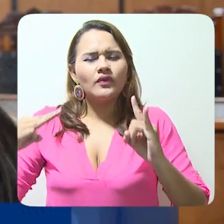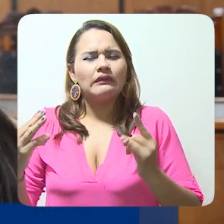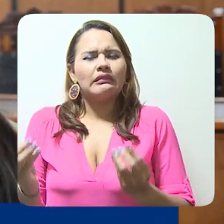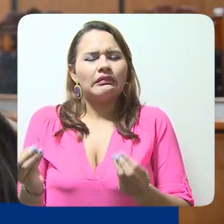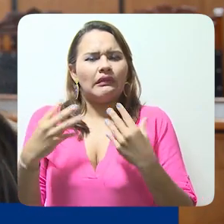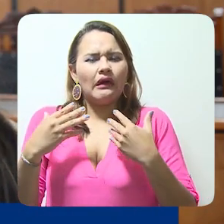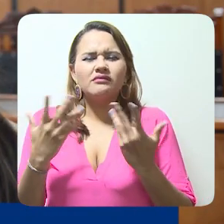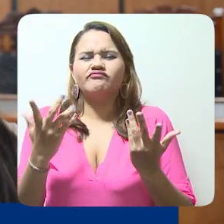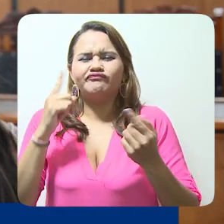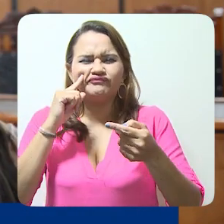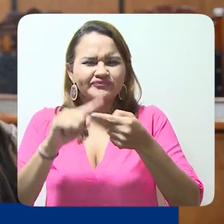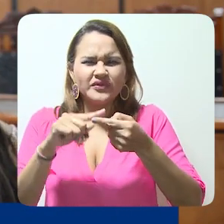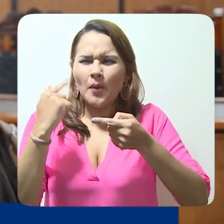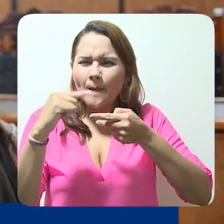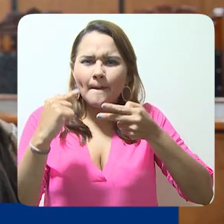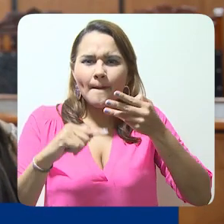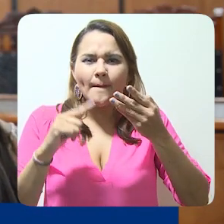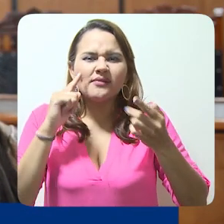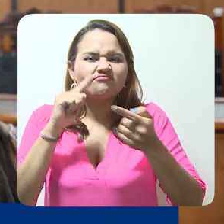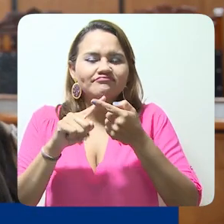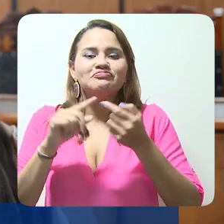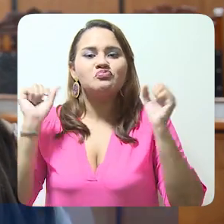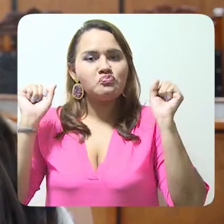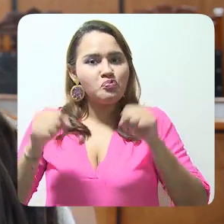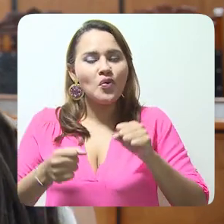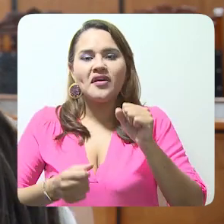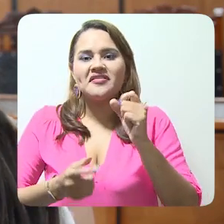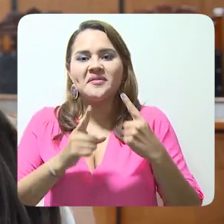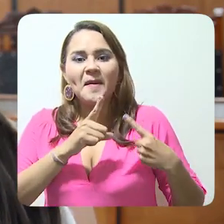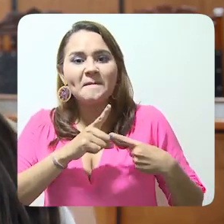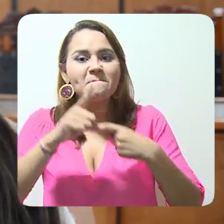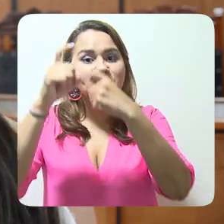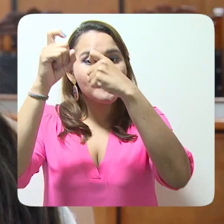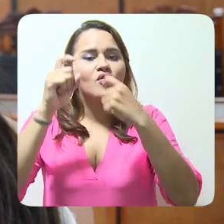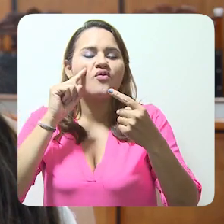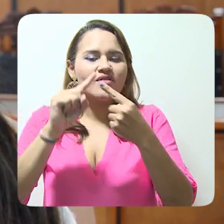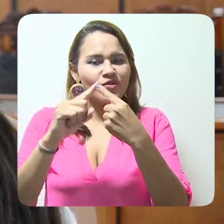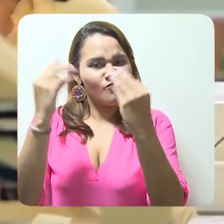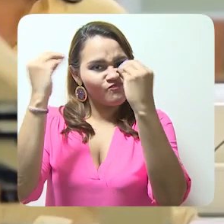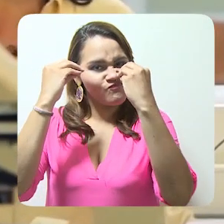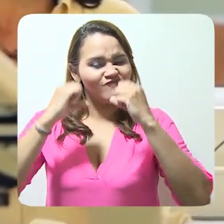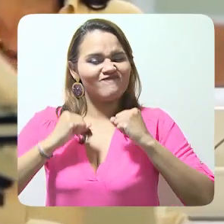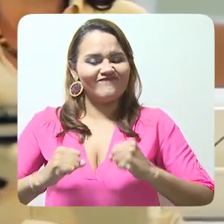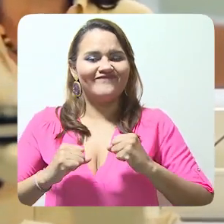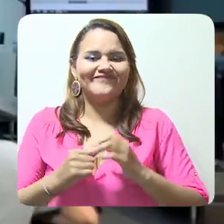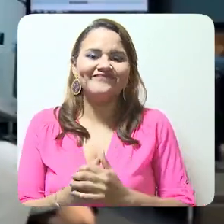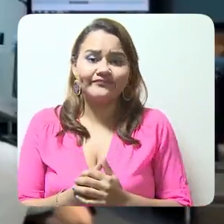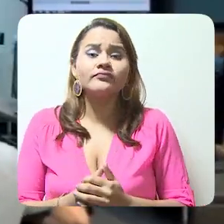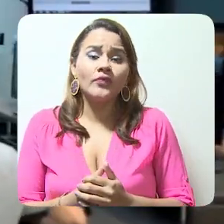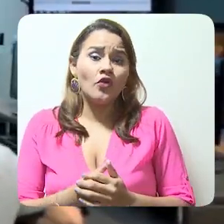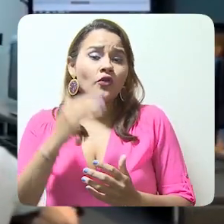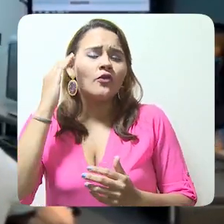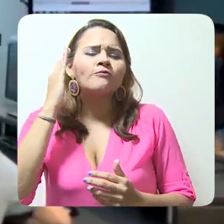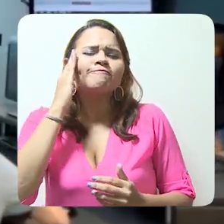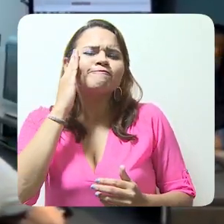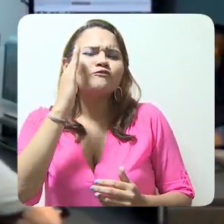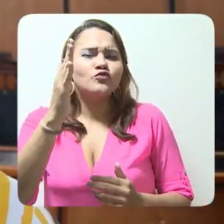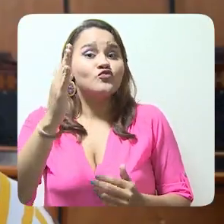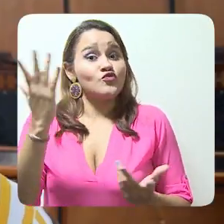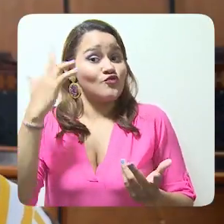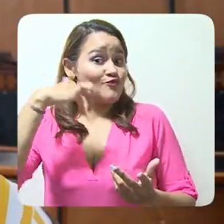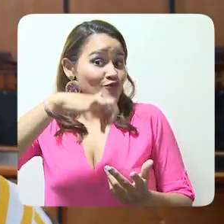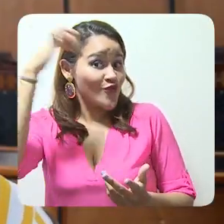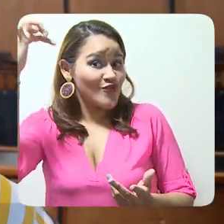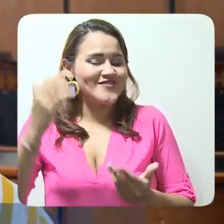está brindando todos los recursos para poder irnos, poder formarnos y poder aprender. Para desenvolvernos como